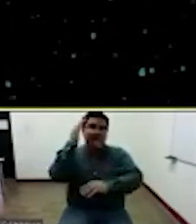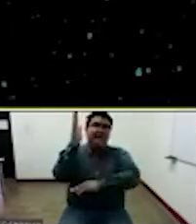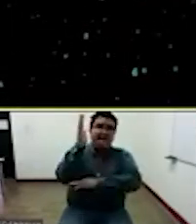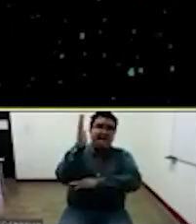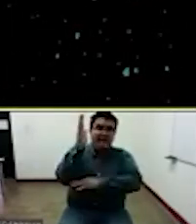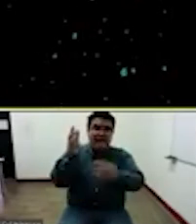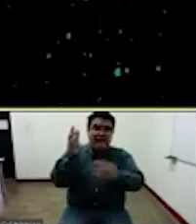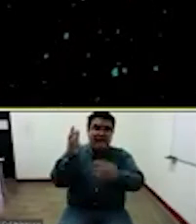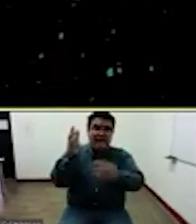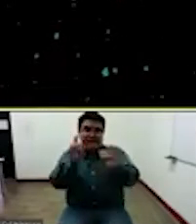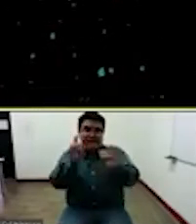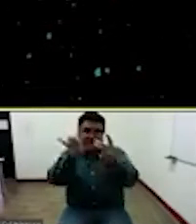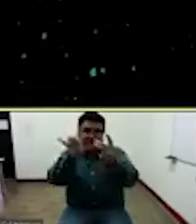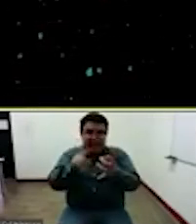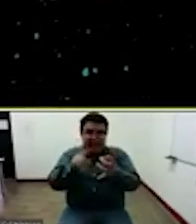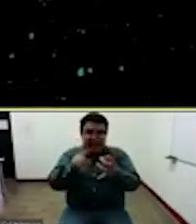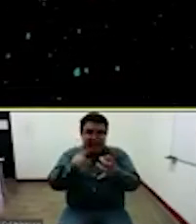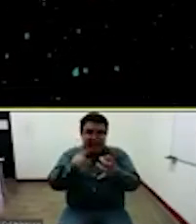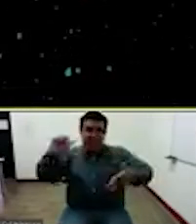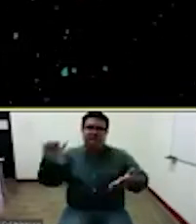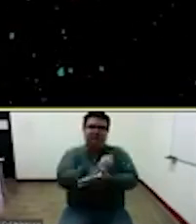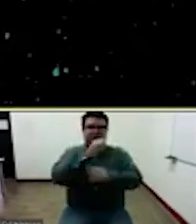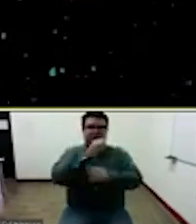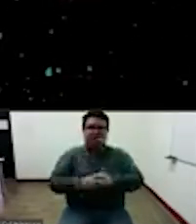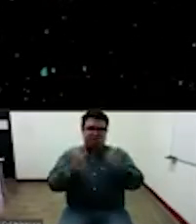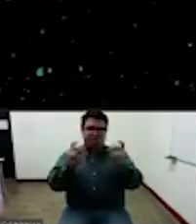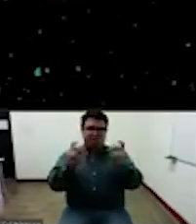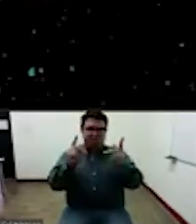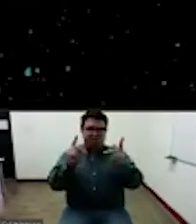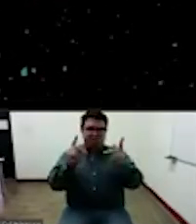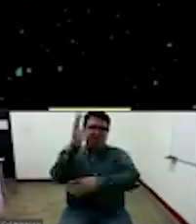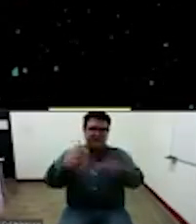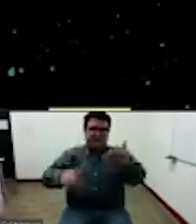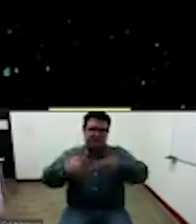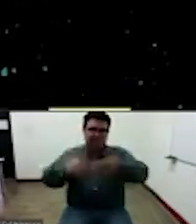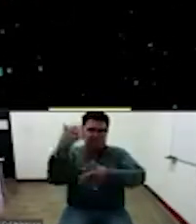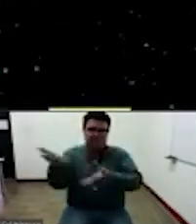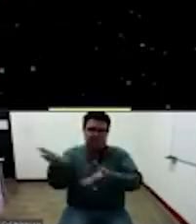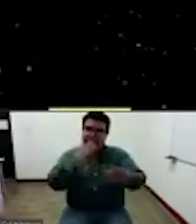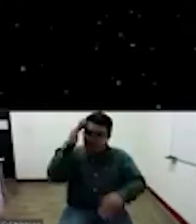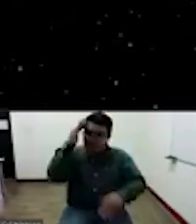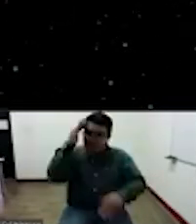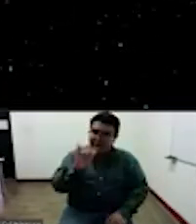ponencia adelante con la presentación hola diego cómo estás